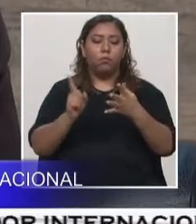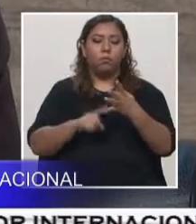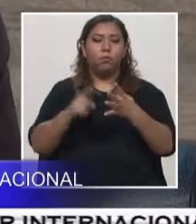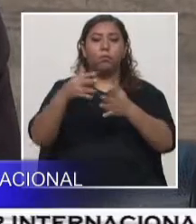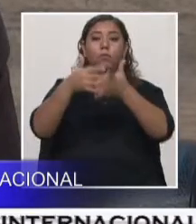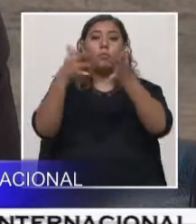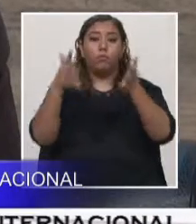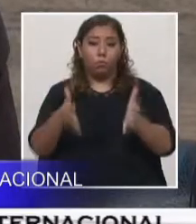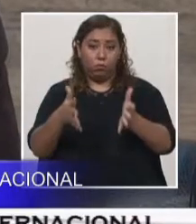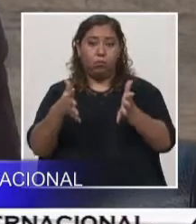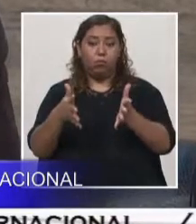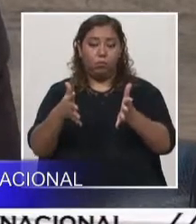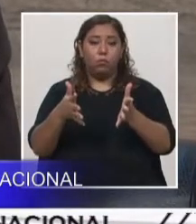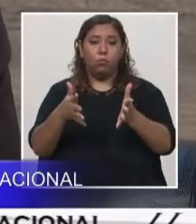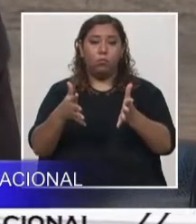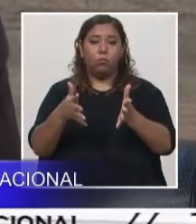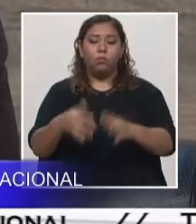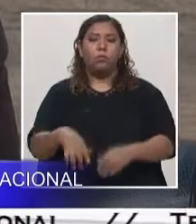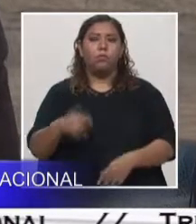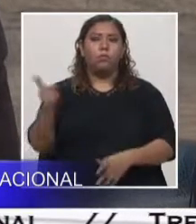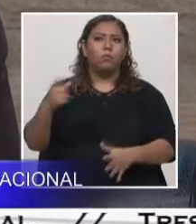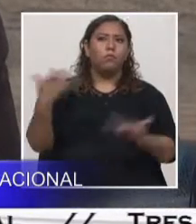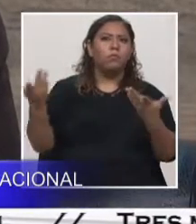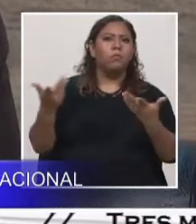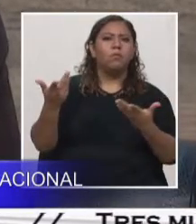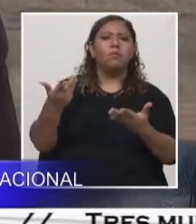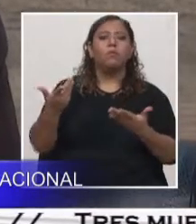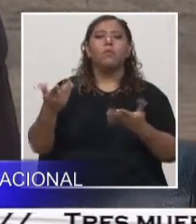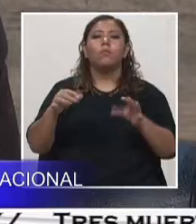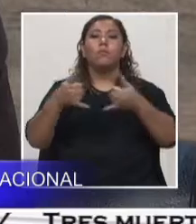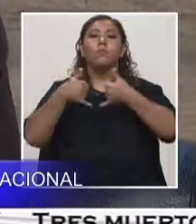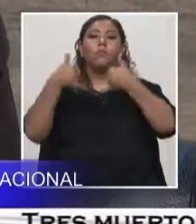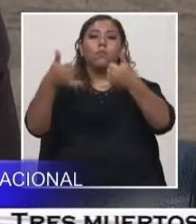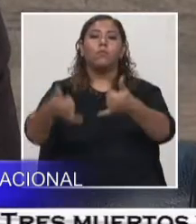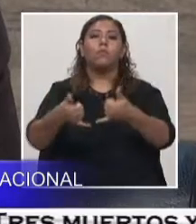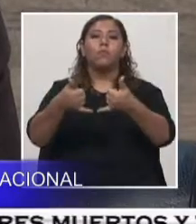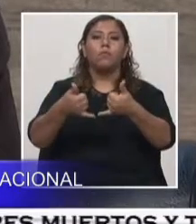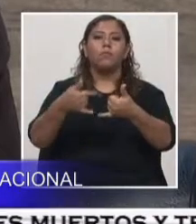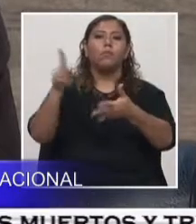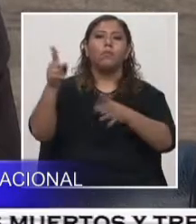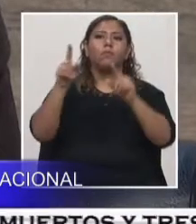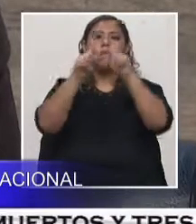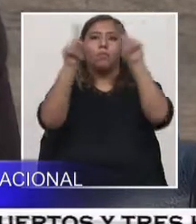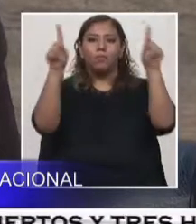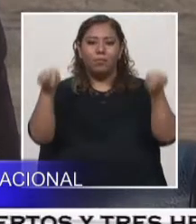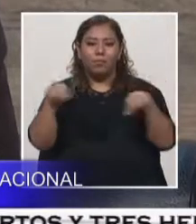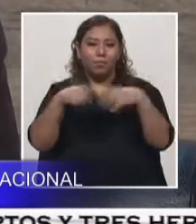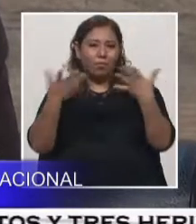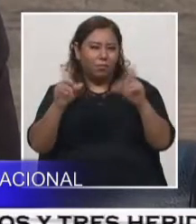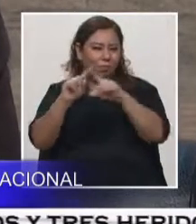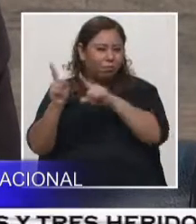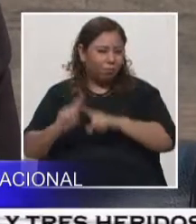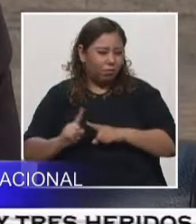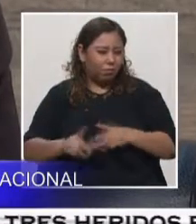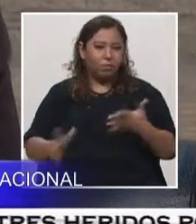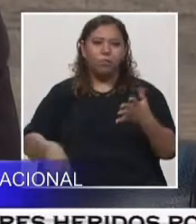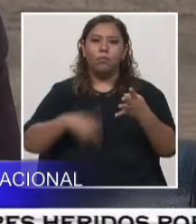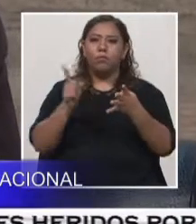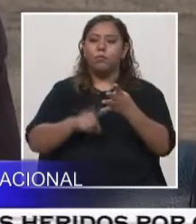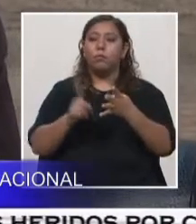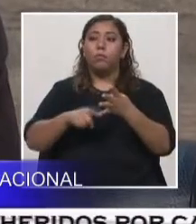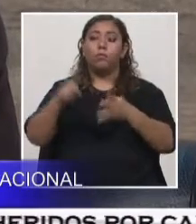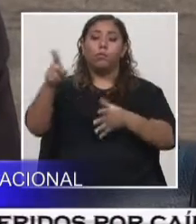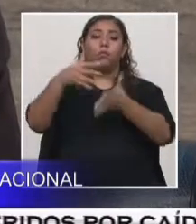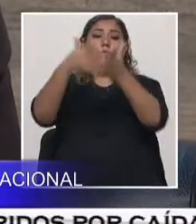de educación secundaria, de igual forma participan estudiantes de nuestra facultad de geología, de ambiental y de civil,